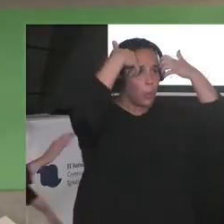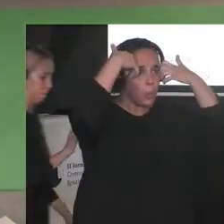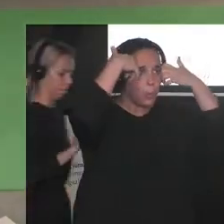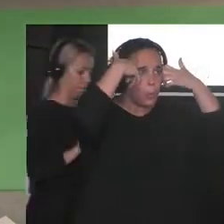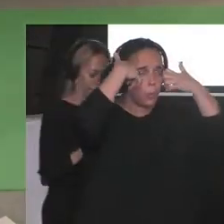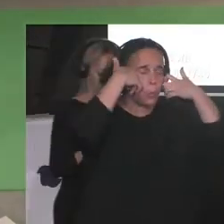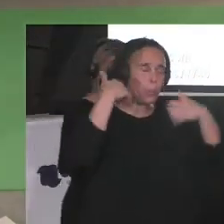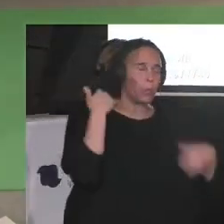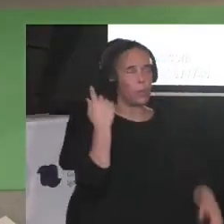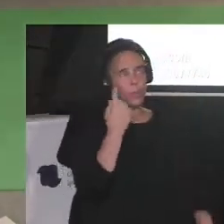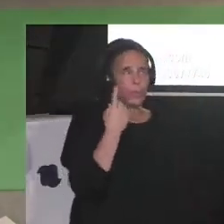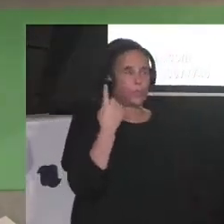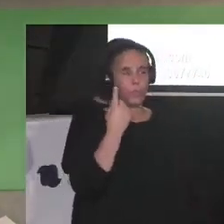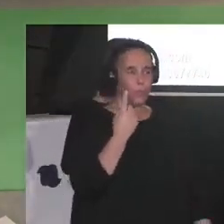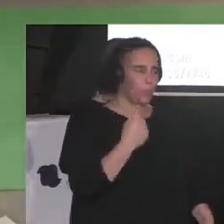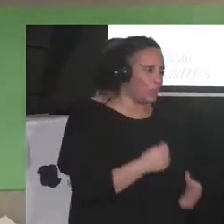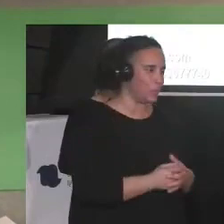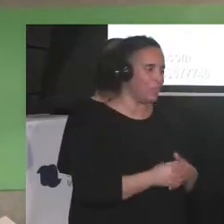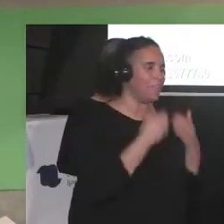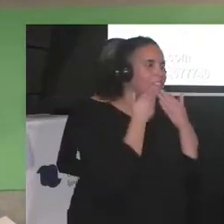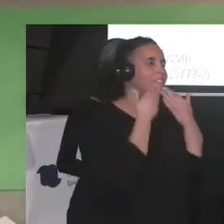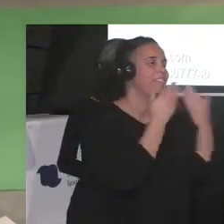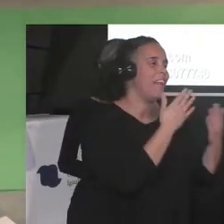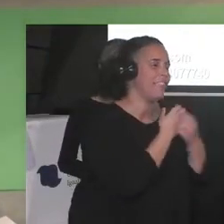me doy un vaquillo, ¡ah, te quiero!